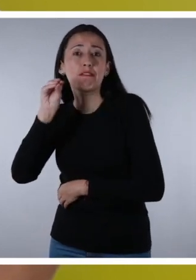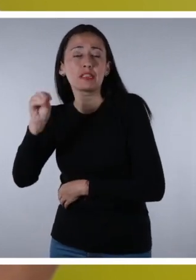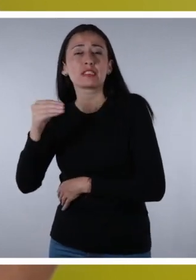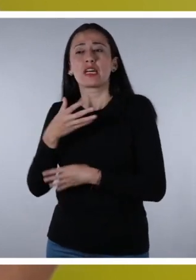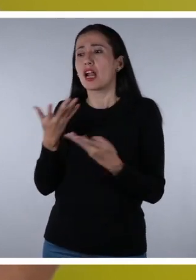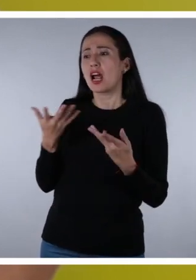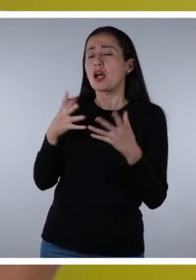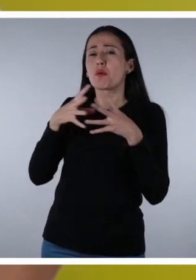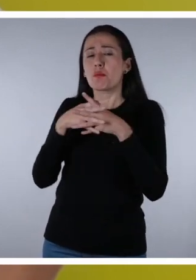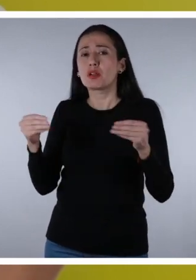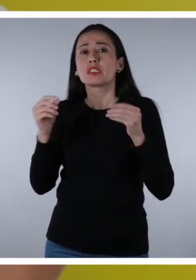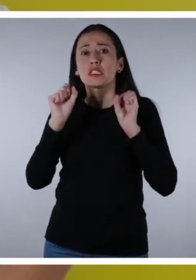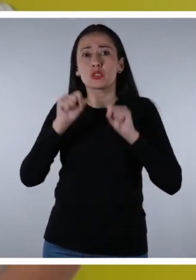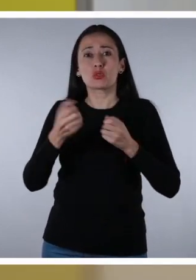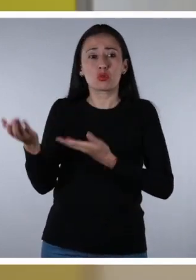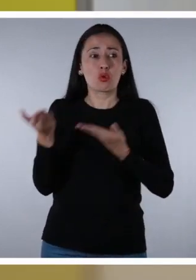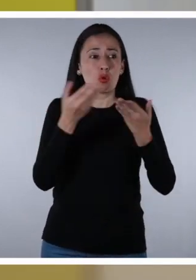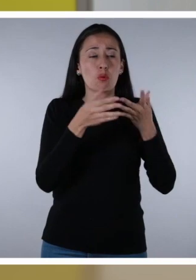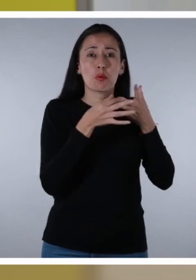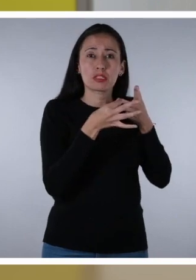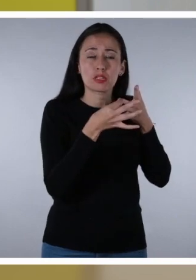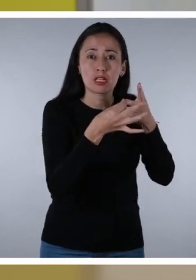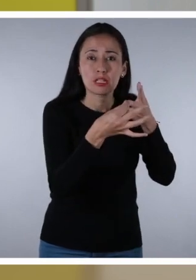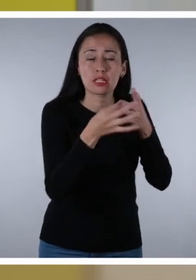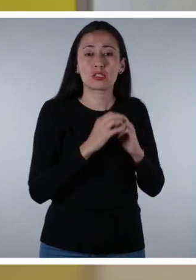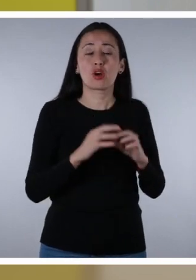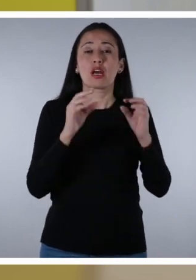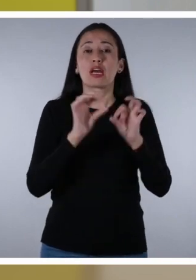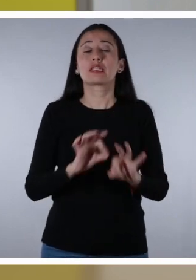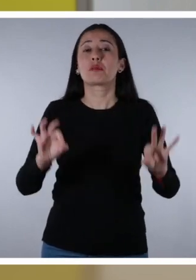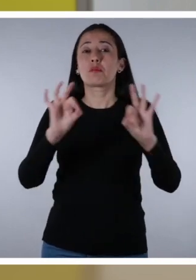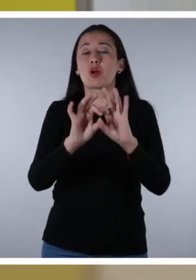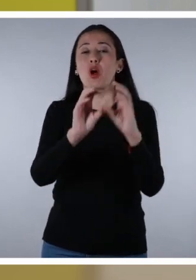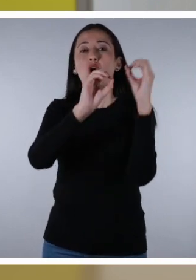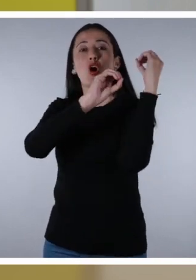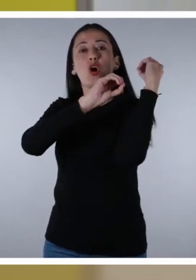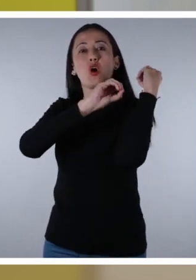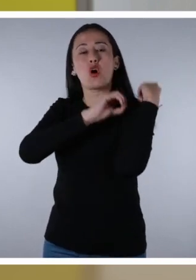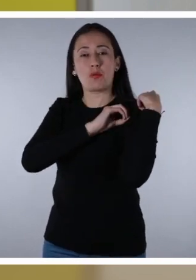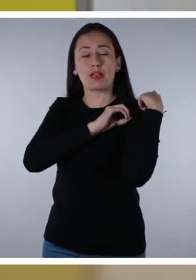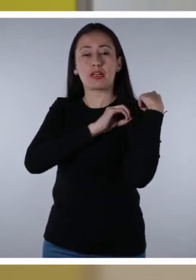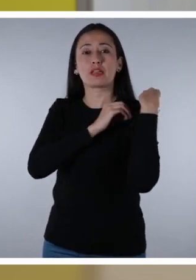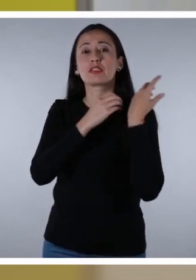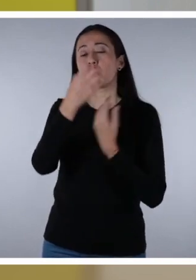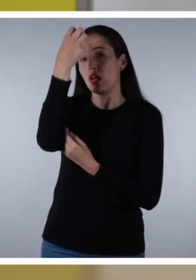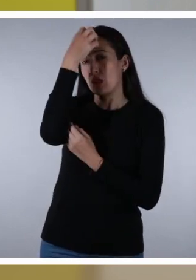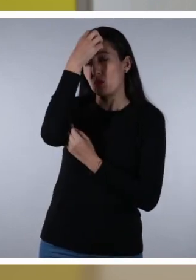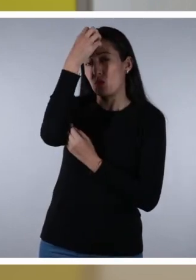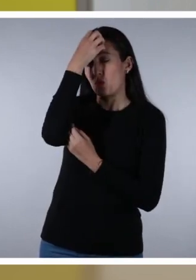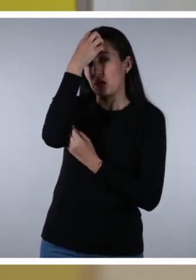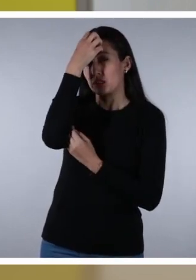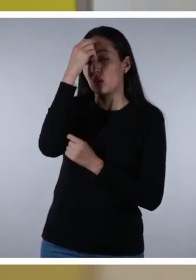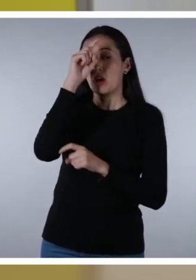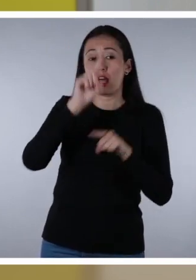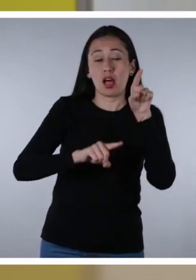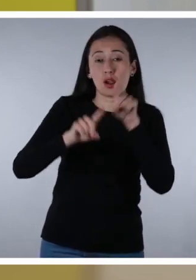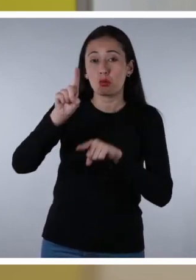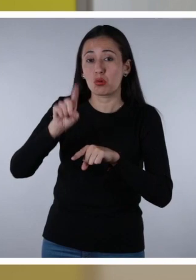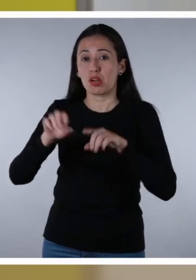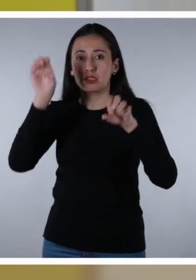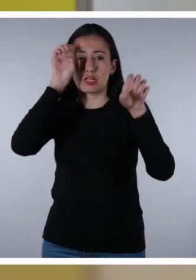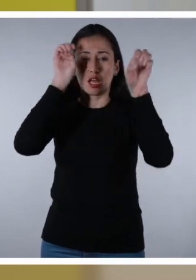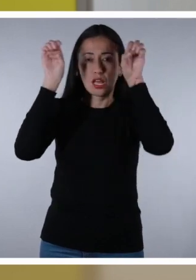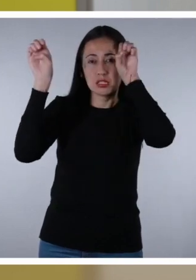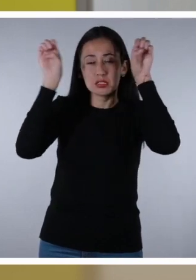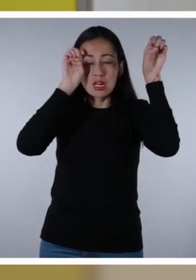y que puedas recibir orientación. Recuerda que es obligación del Sistema Nacional de Educación implementar varias estrategias